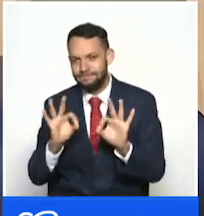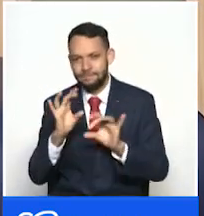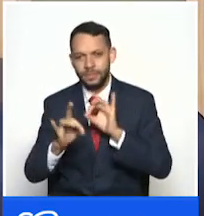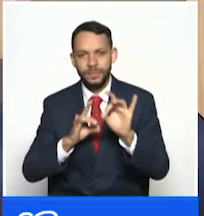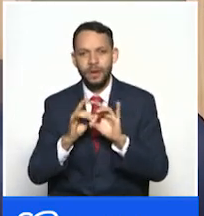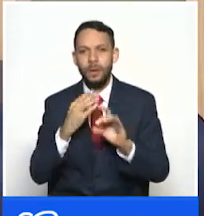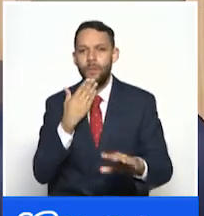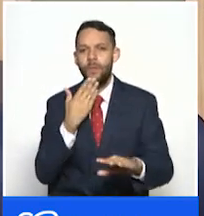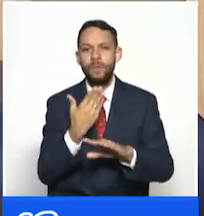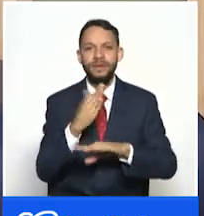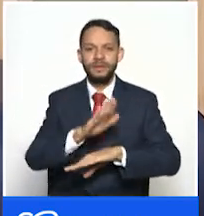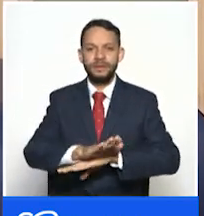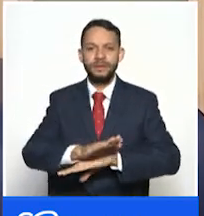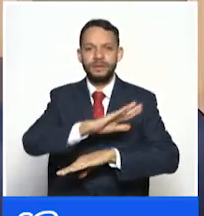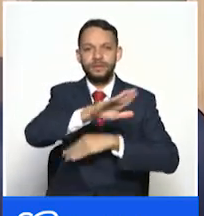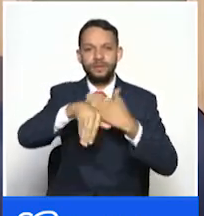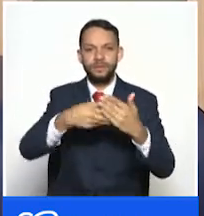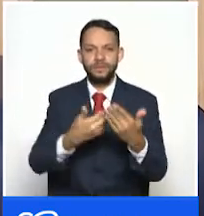una feliz tarde para todos